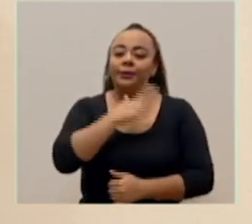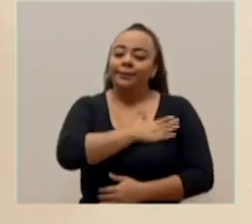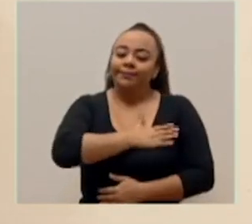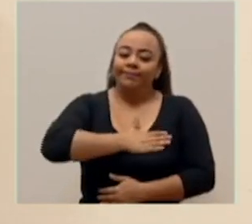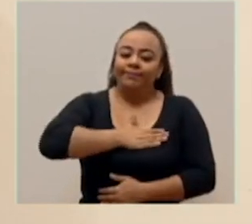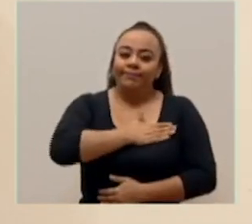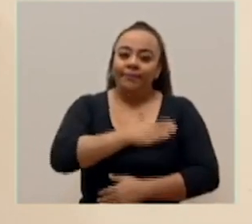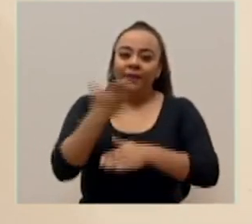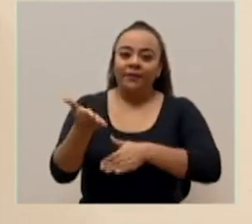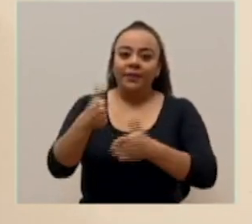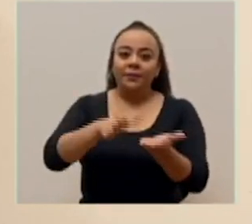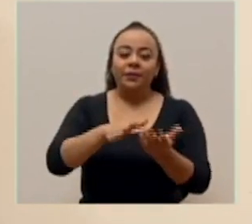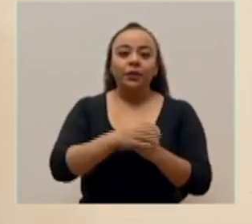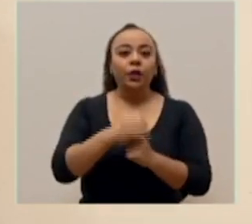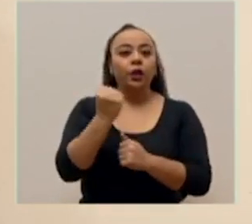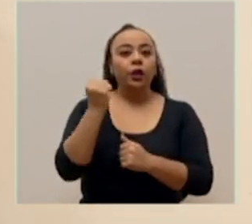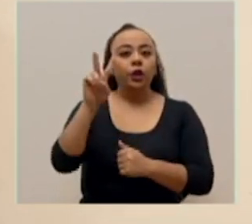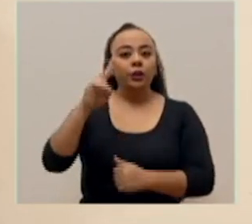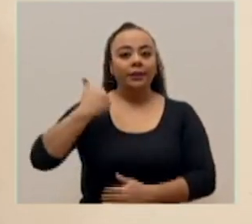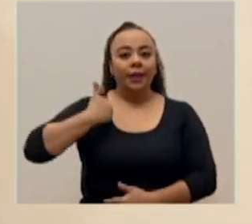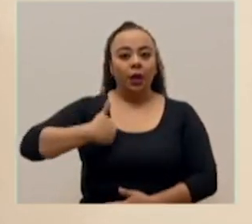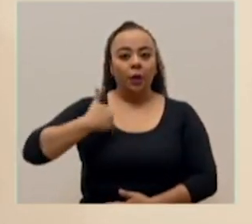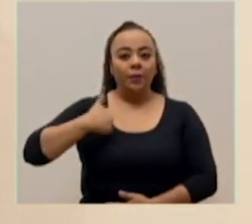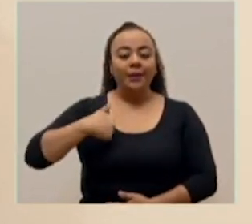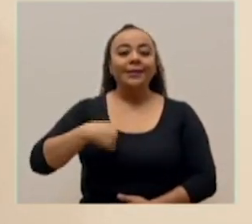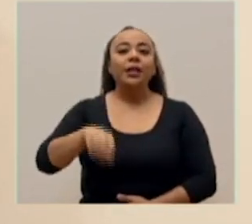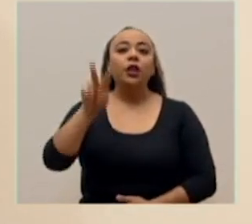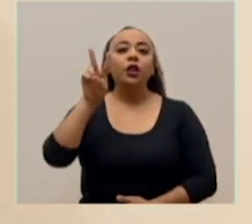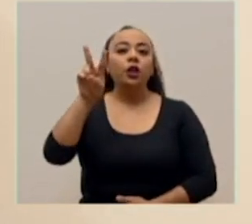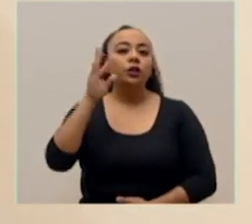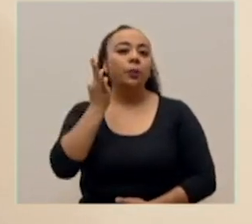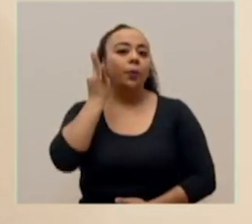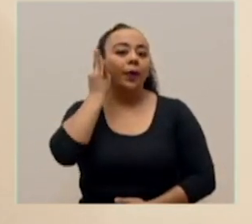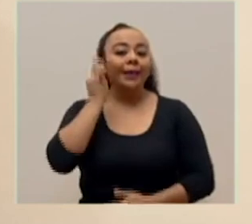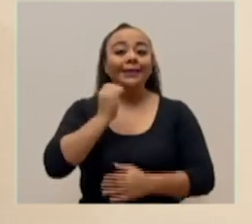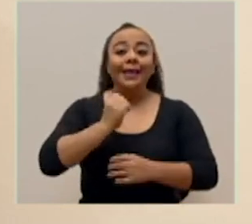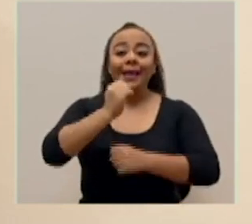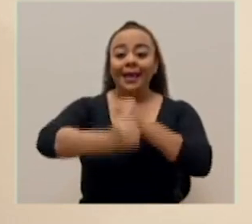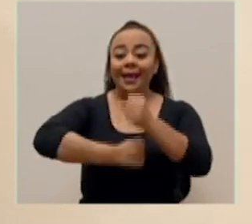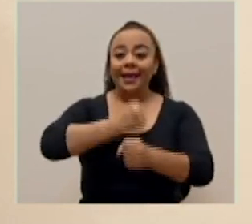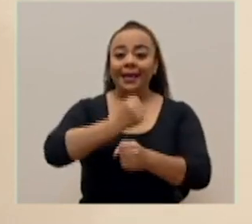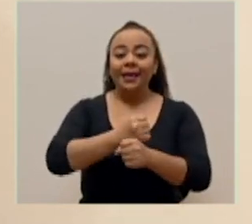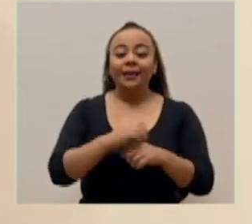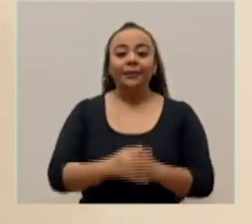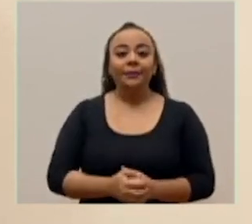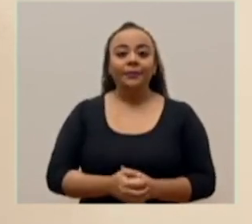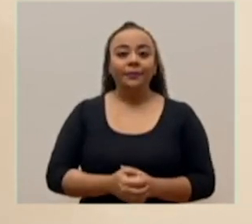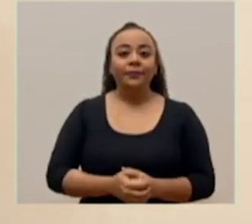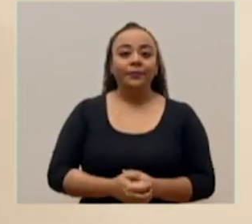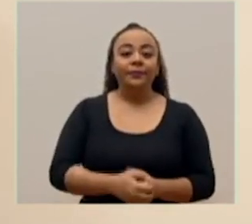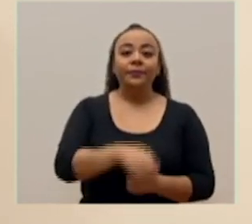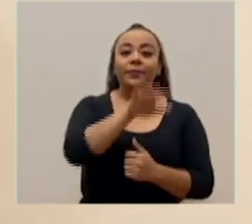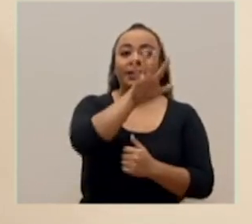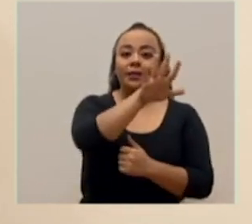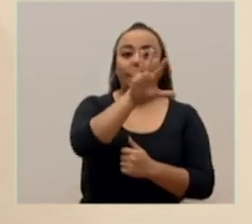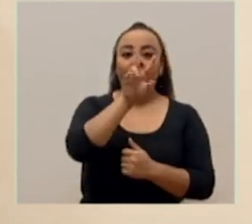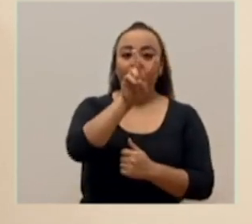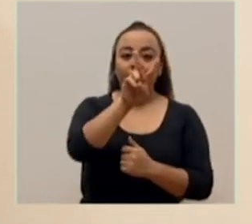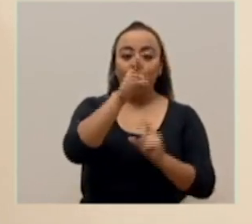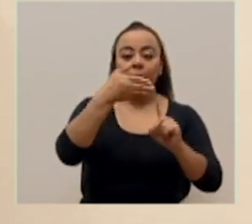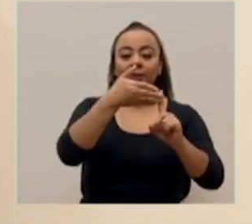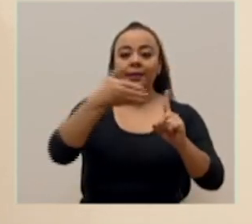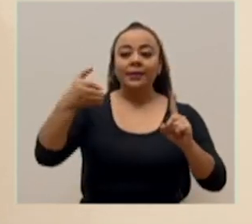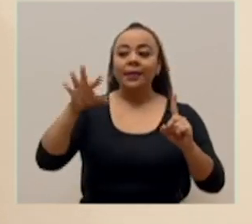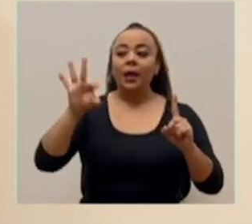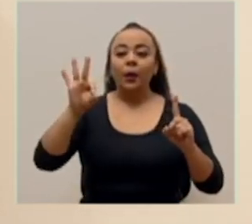fallecimientos, 12 hombres y 2 mujeres, con un rango de edad que va de los 52 a